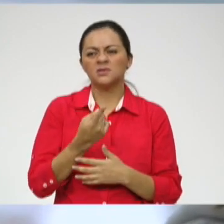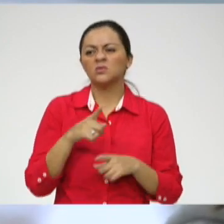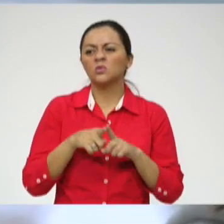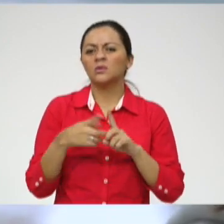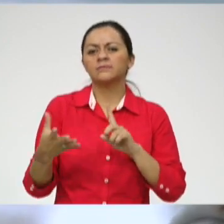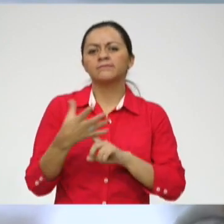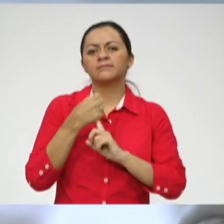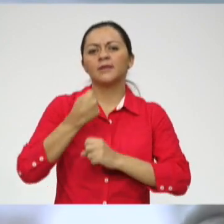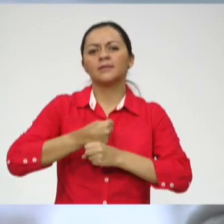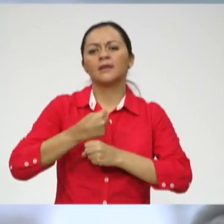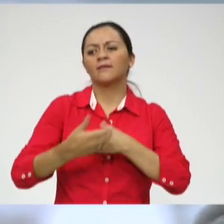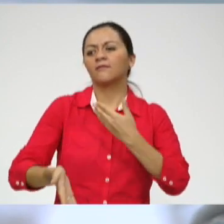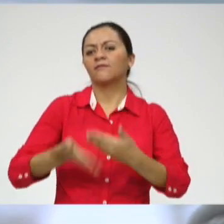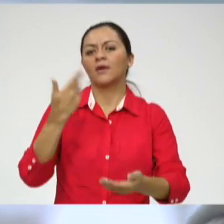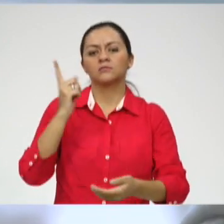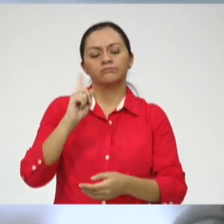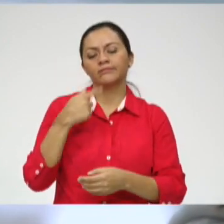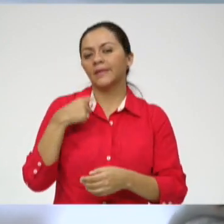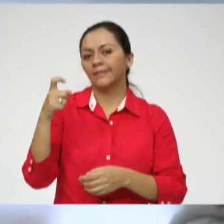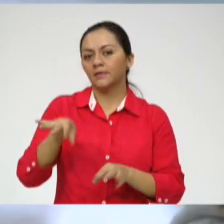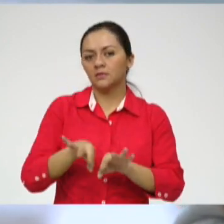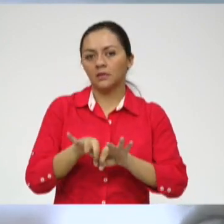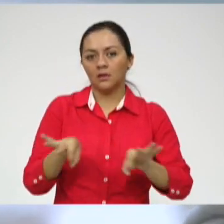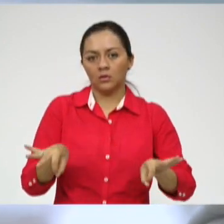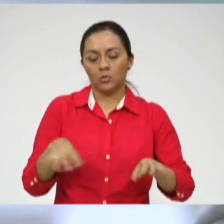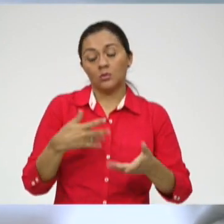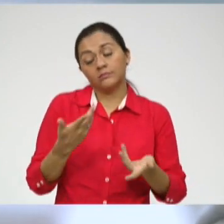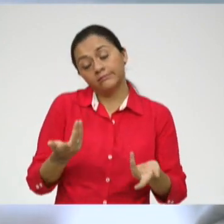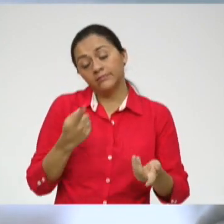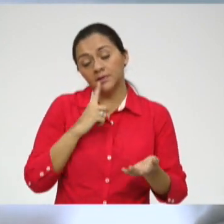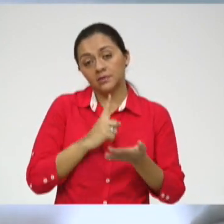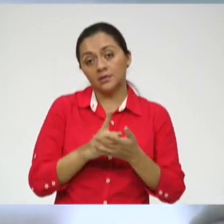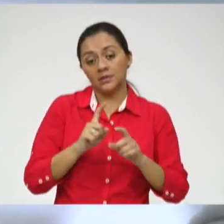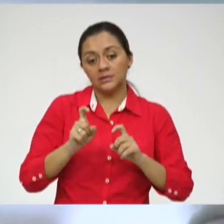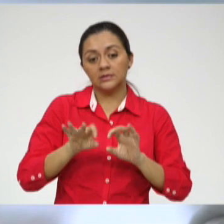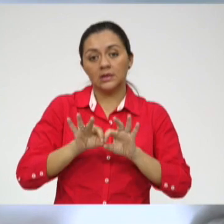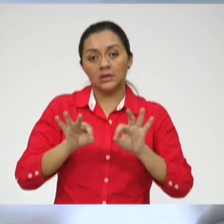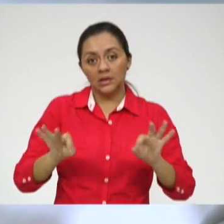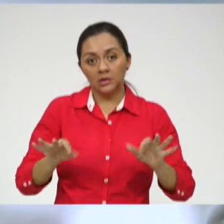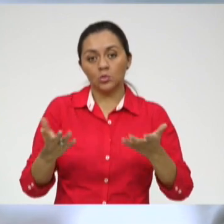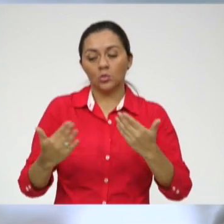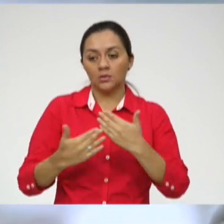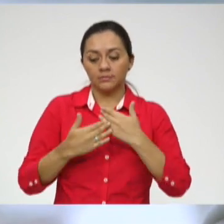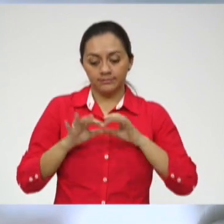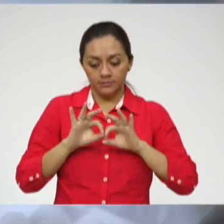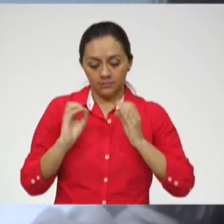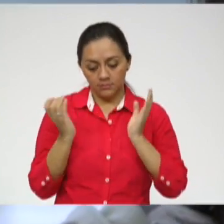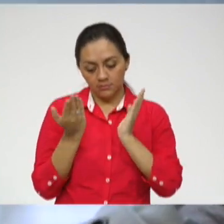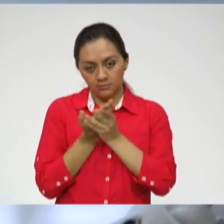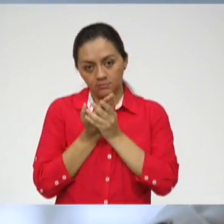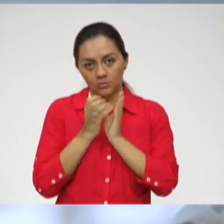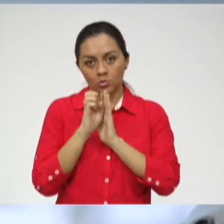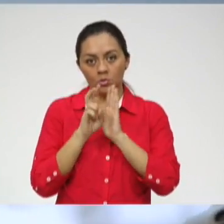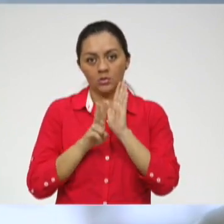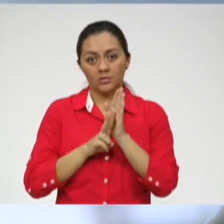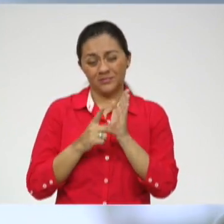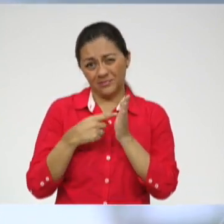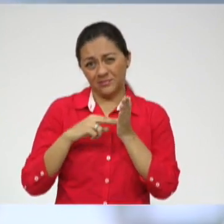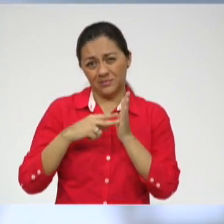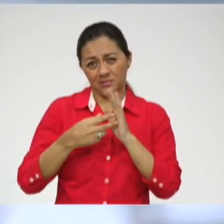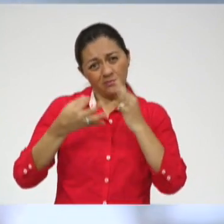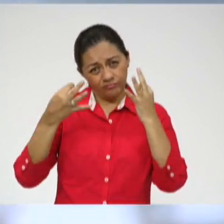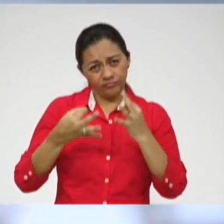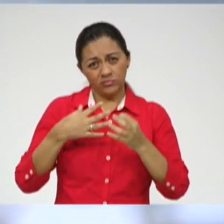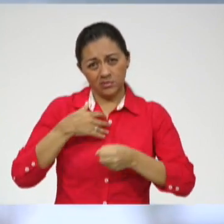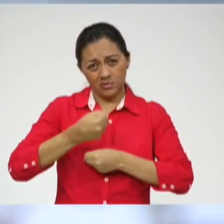consiga un trabajo fácil, ahora necesito un título. Tener un buen título y tener un buen respaldo en el currículo. No garantiza que vayamos a